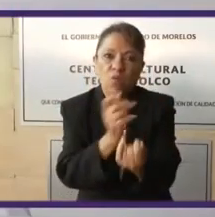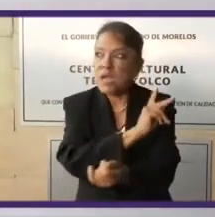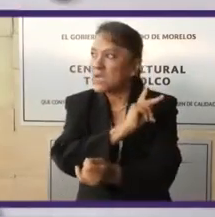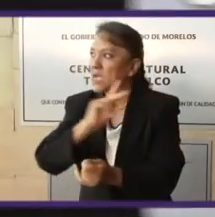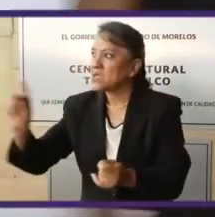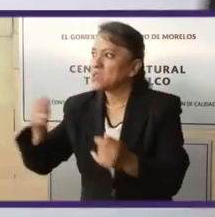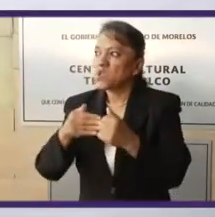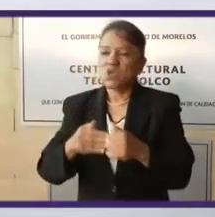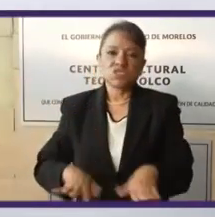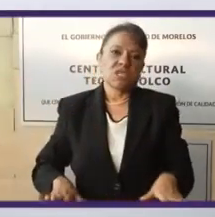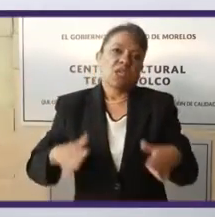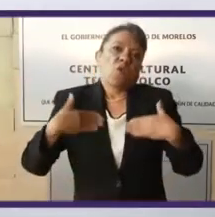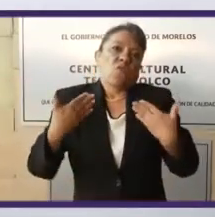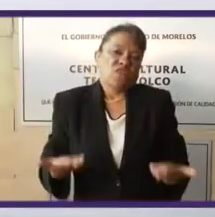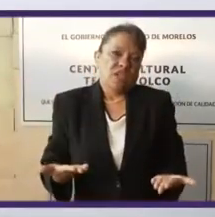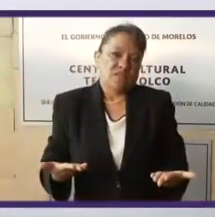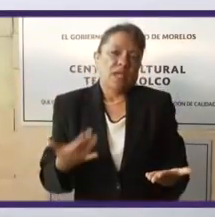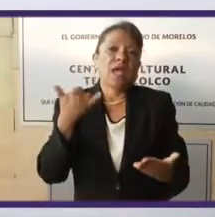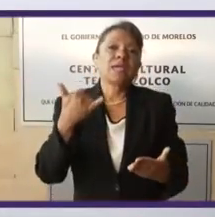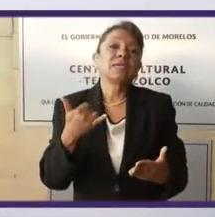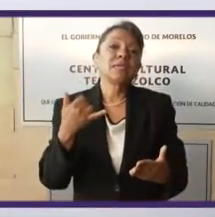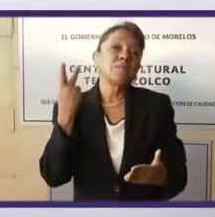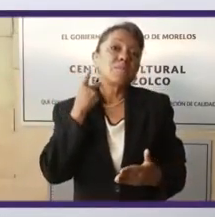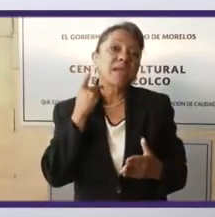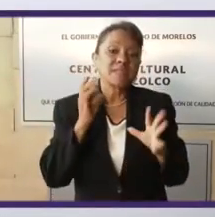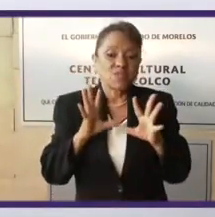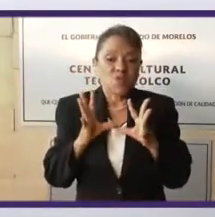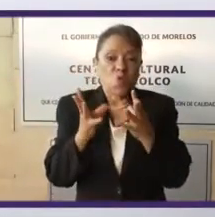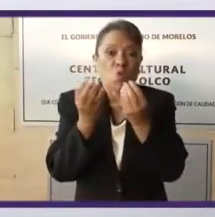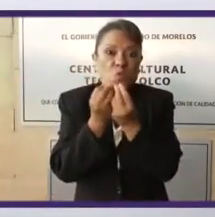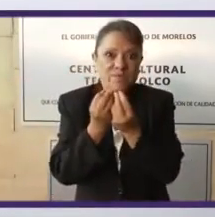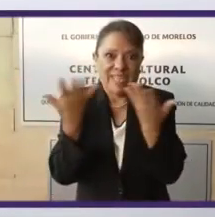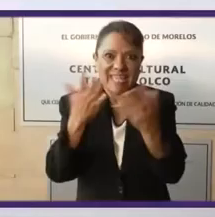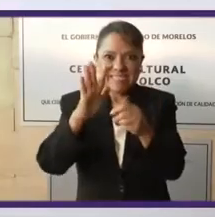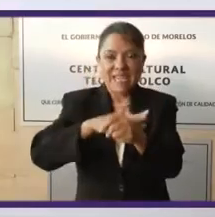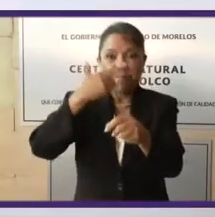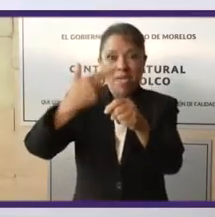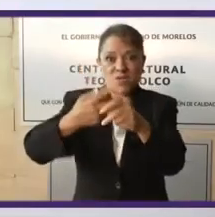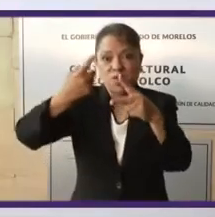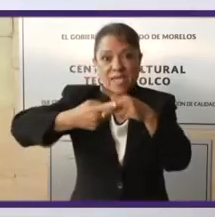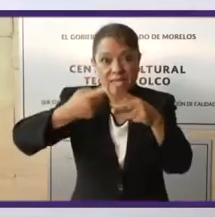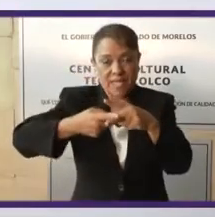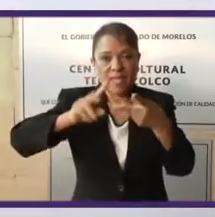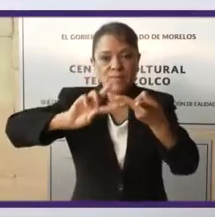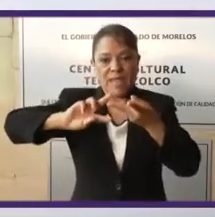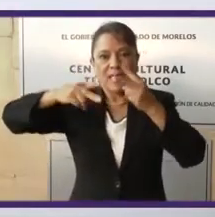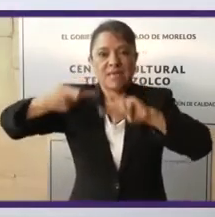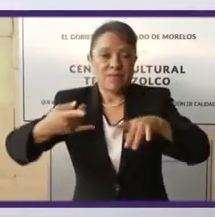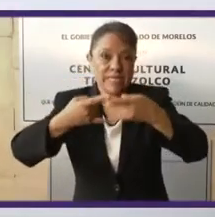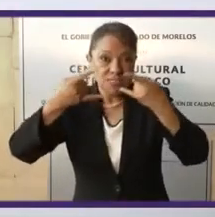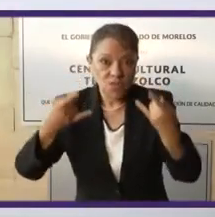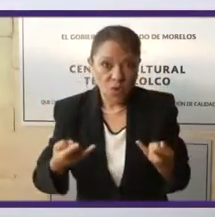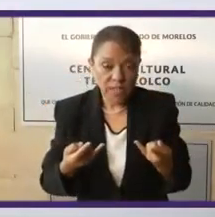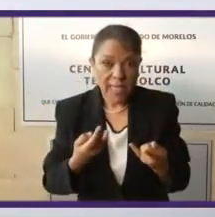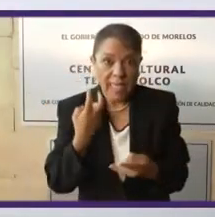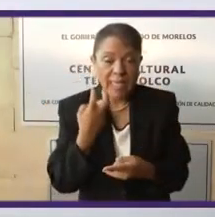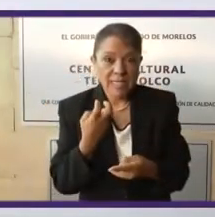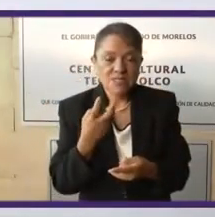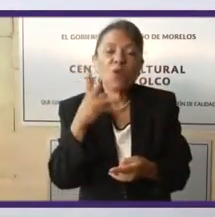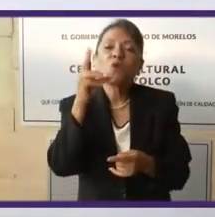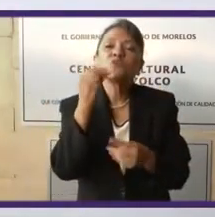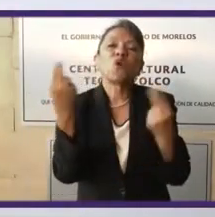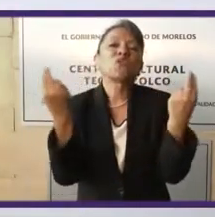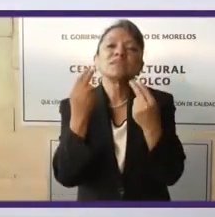primos, vivimos en comunidad, estamos conscientes, por lo menos así lo siento yo, de que la circunstancia